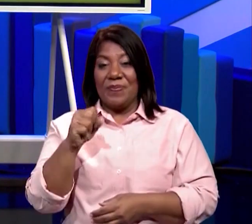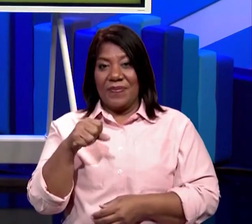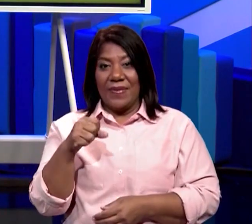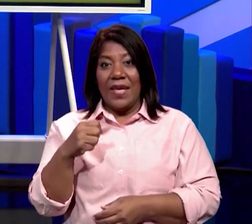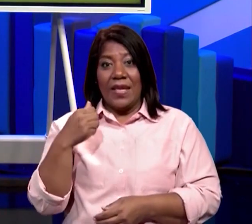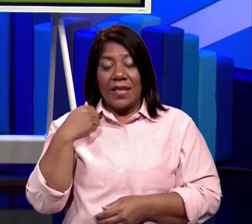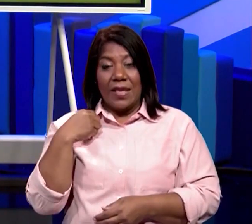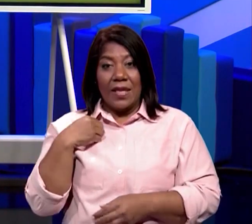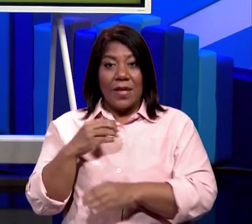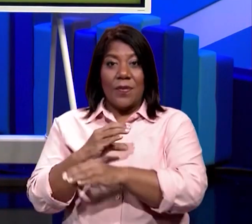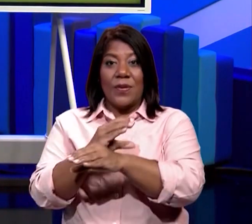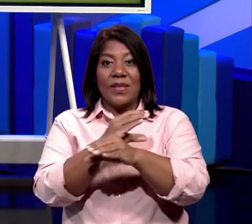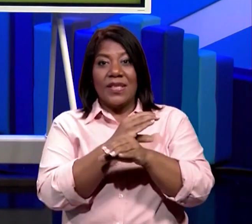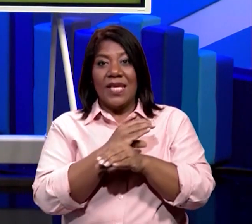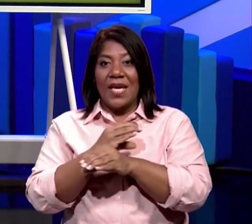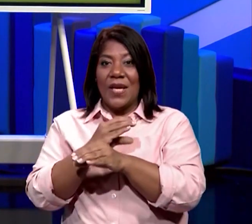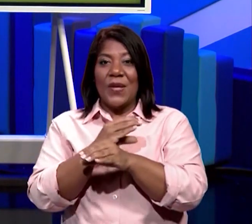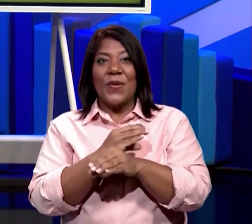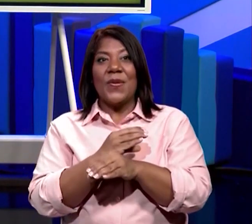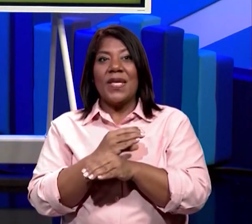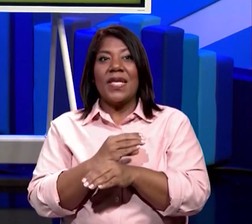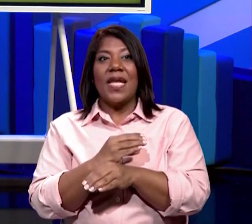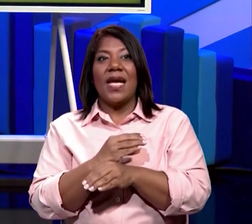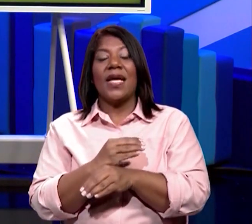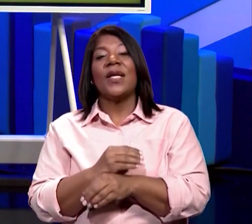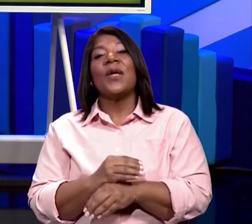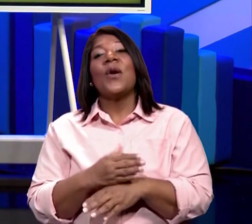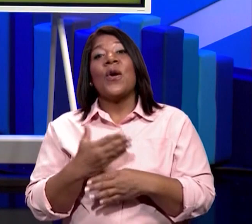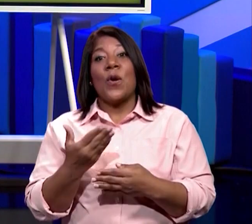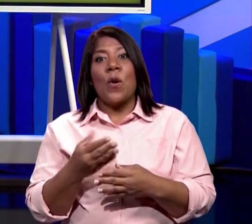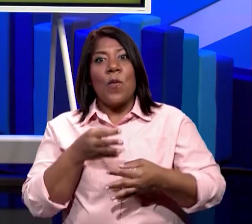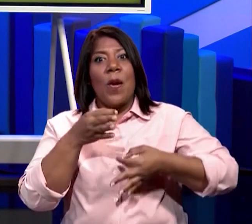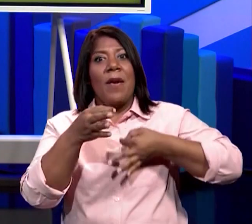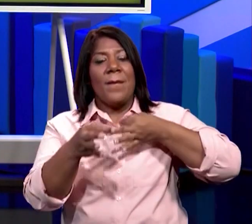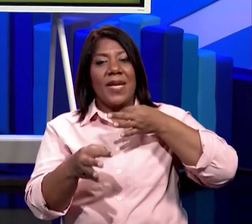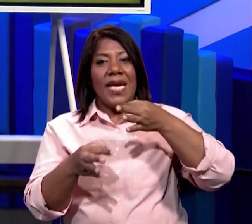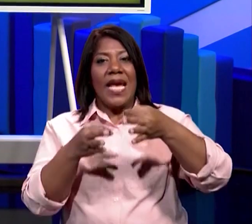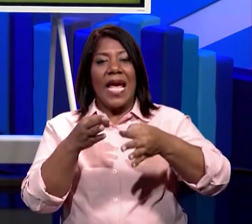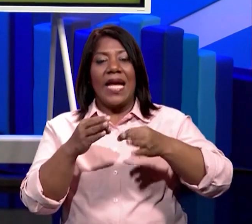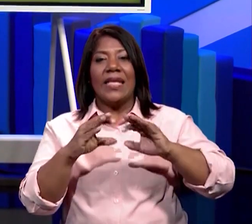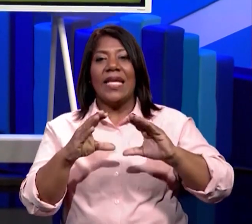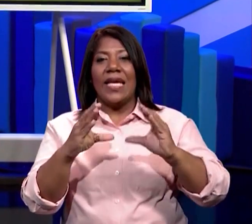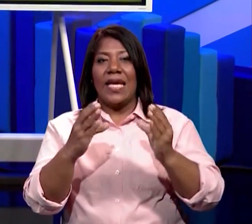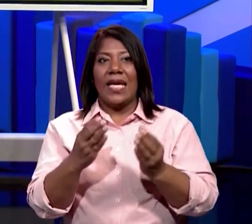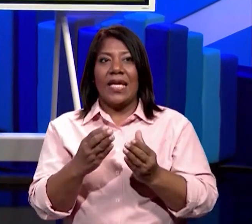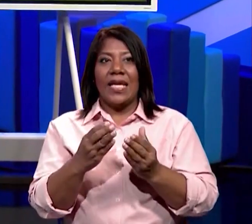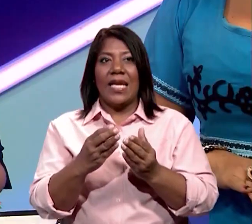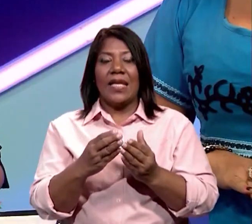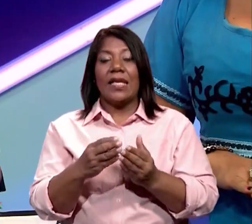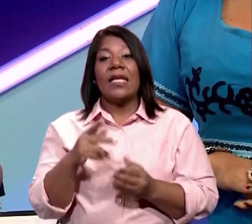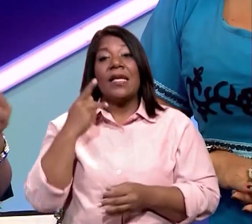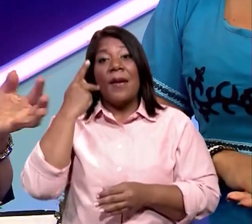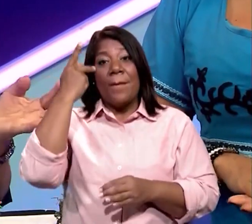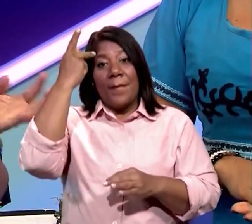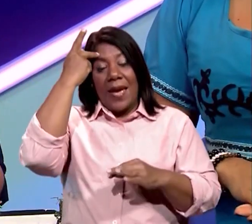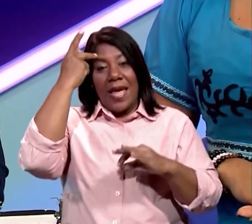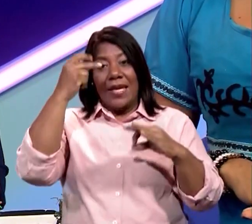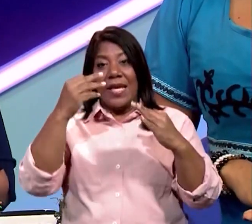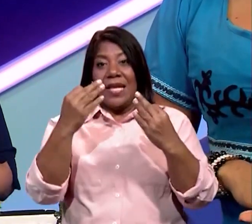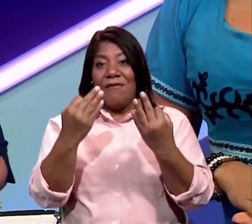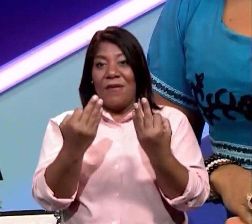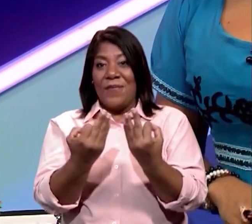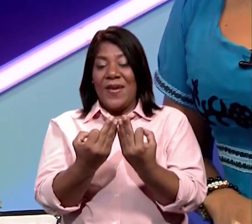Bien, tenemos que cuidarlos, como estabas diciendo, en la clase, ¿verdad? Bien, señores padres de familia, tíos,